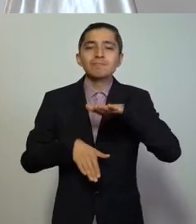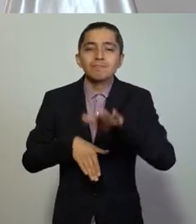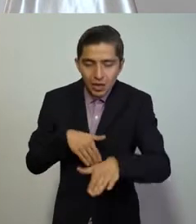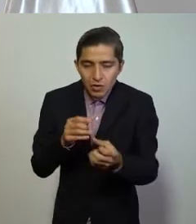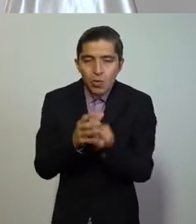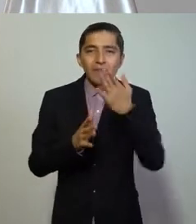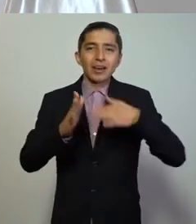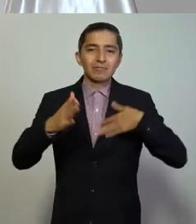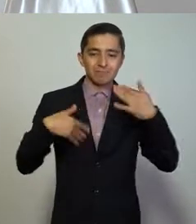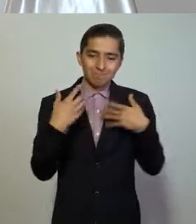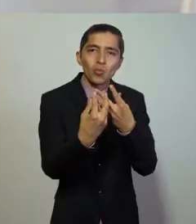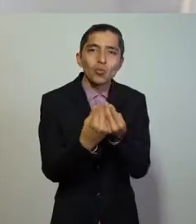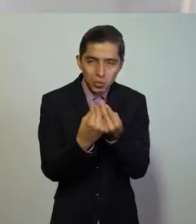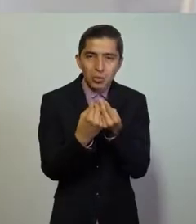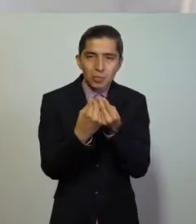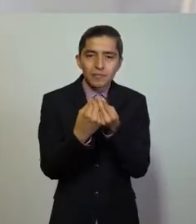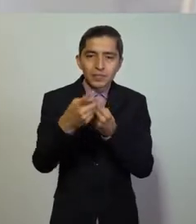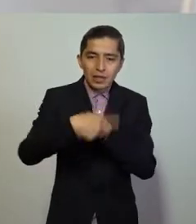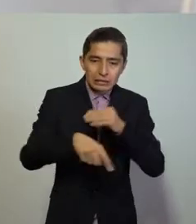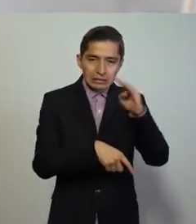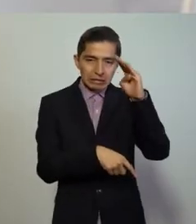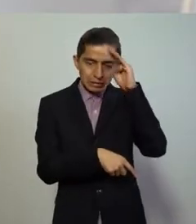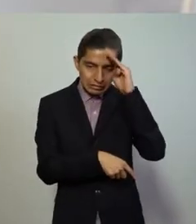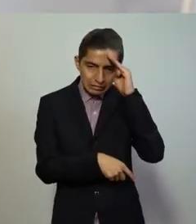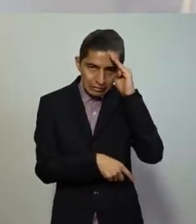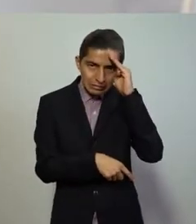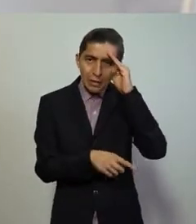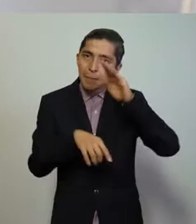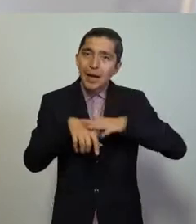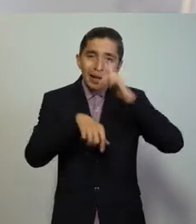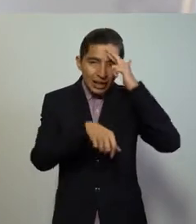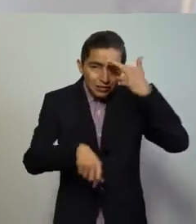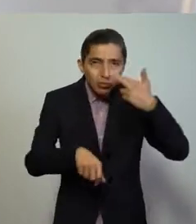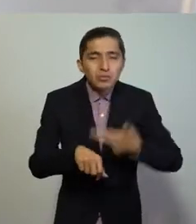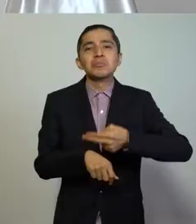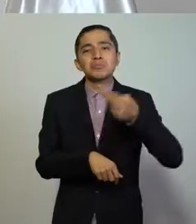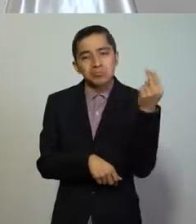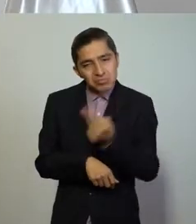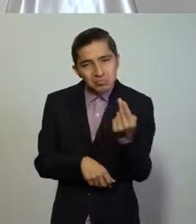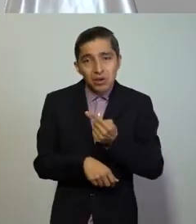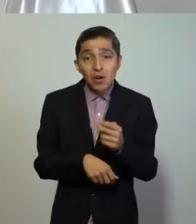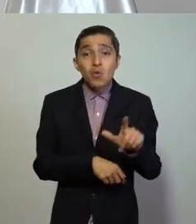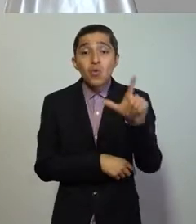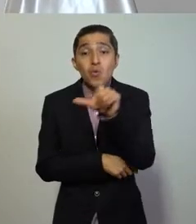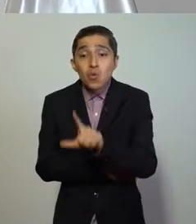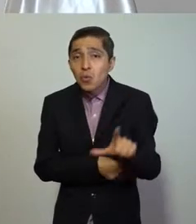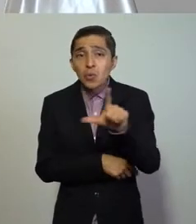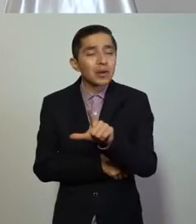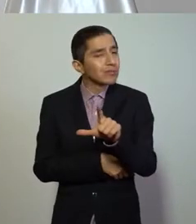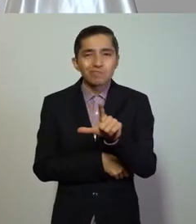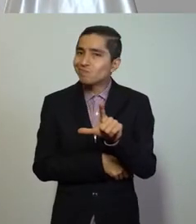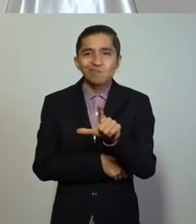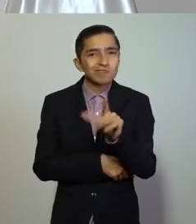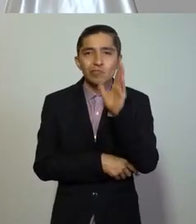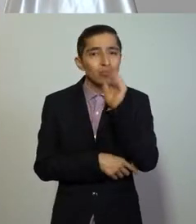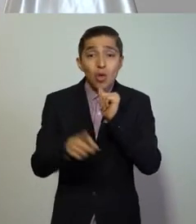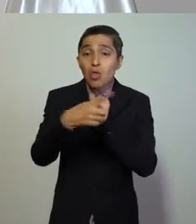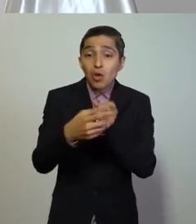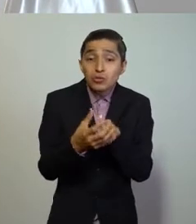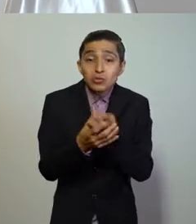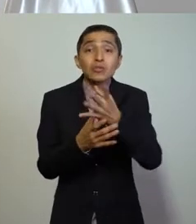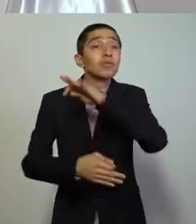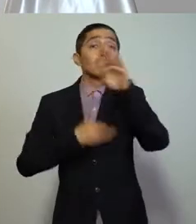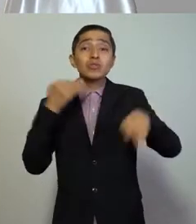la nueva convivencia juntos, con conciencia y con mucha responsabilidad. El lunes no vamos a poder salir